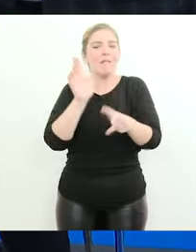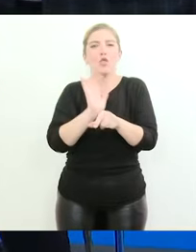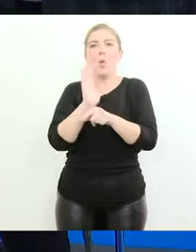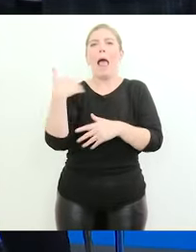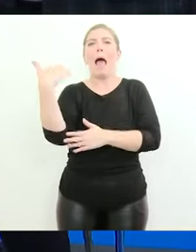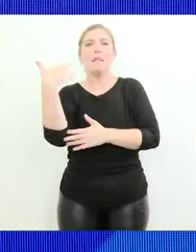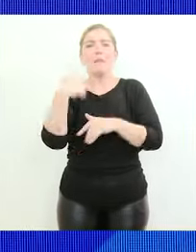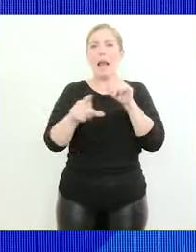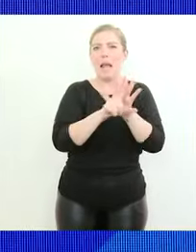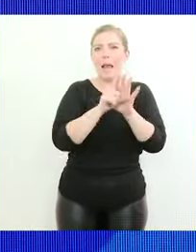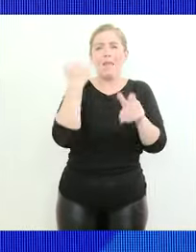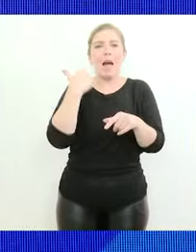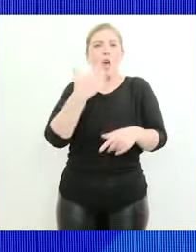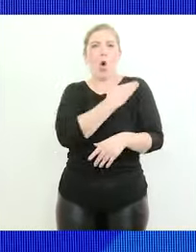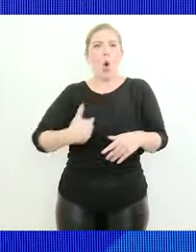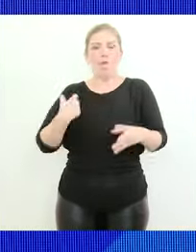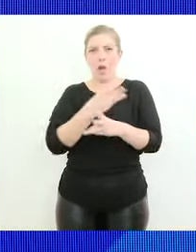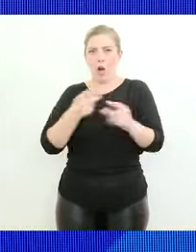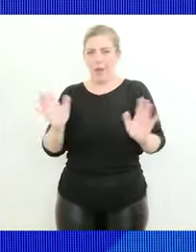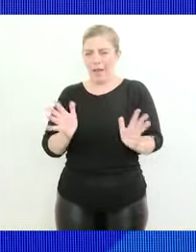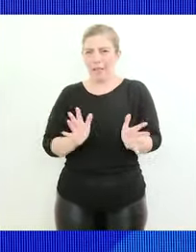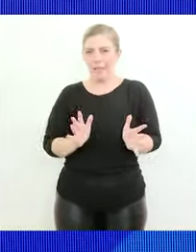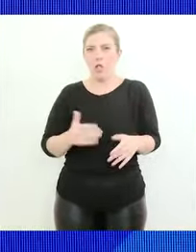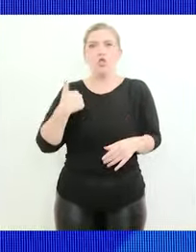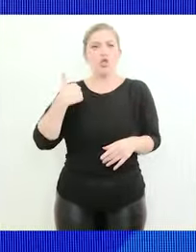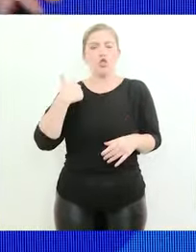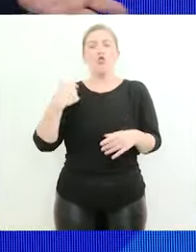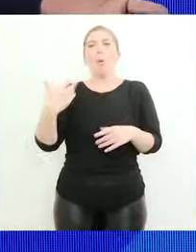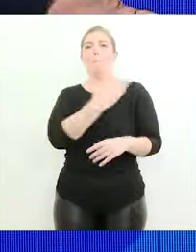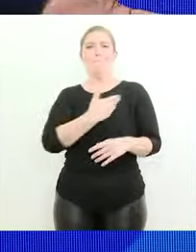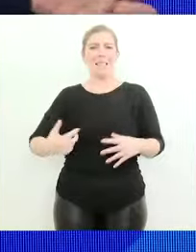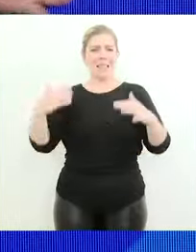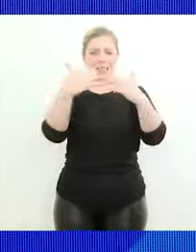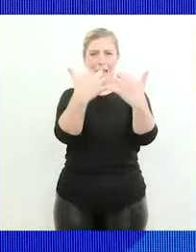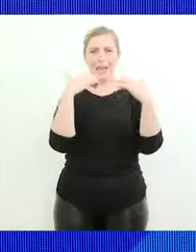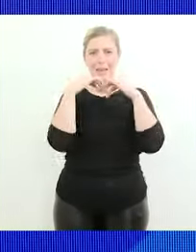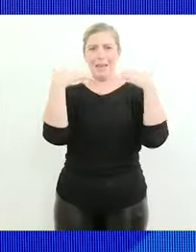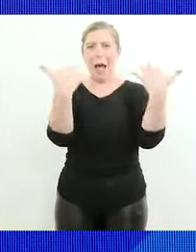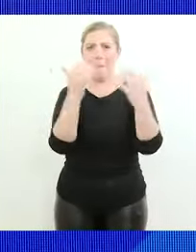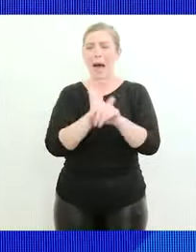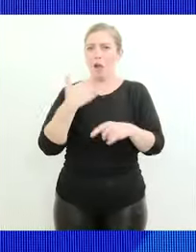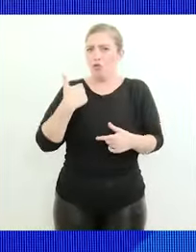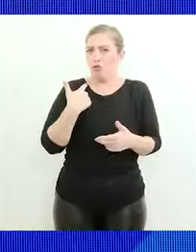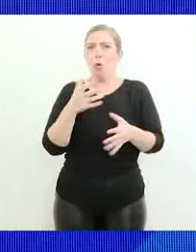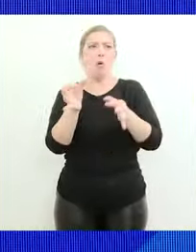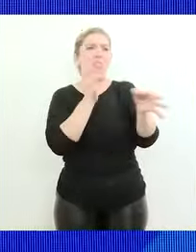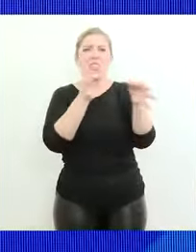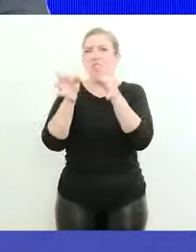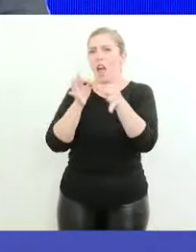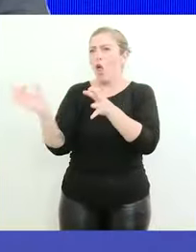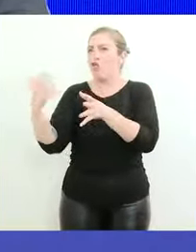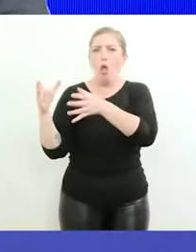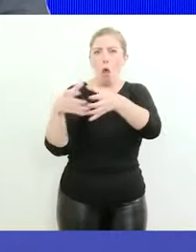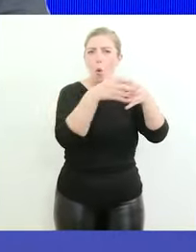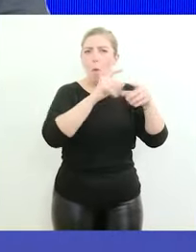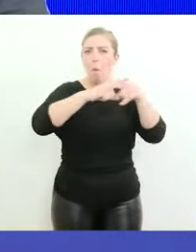saliera del gobierno yo era presidente de la cámara tenía buen nivel de diálogo con todas las fuerzas políticas no